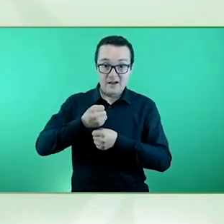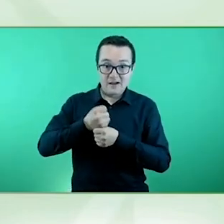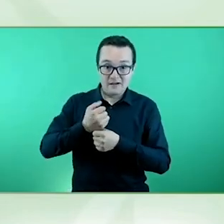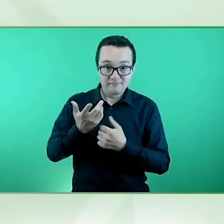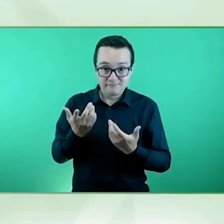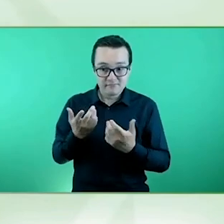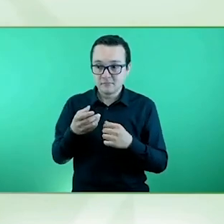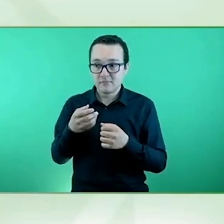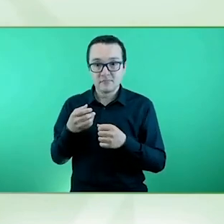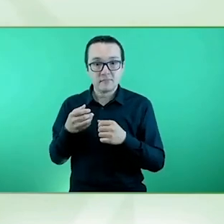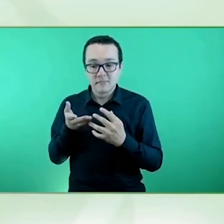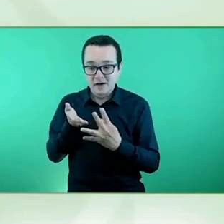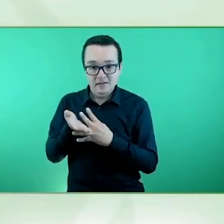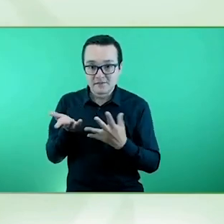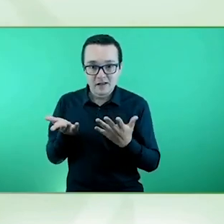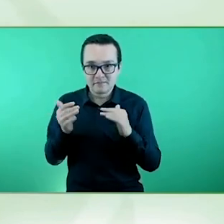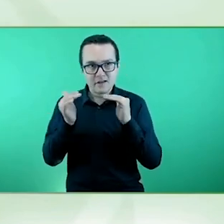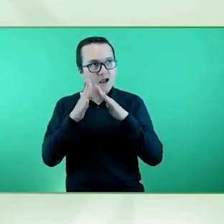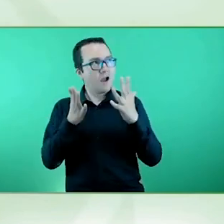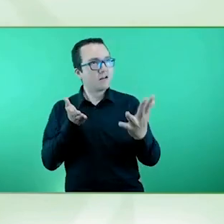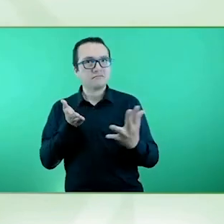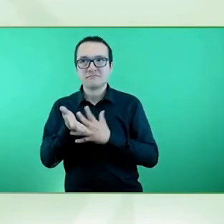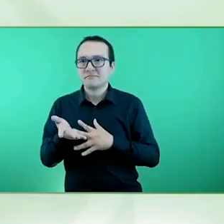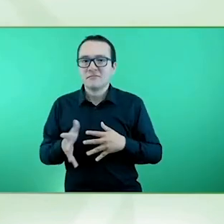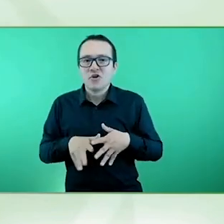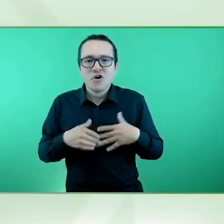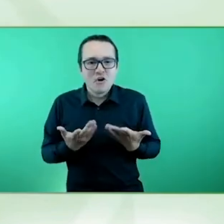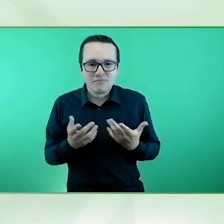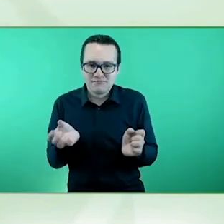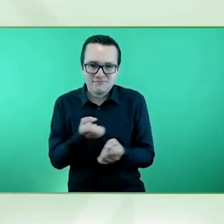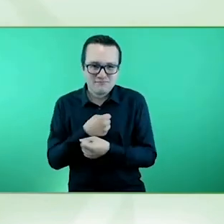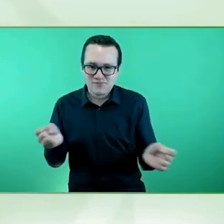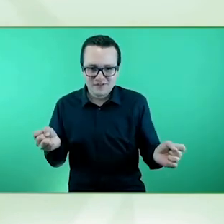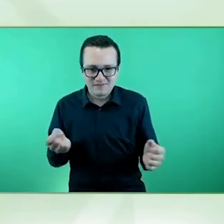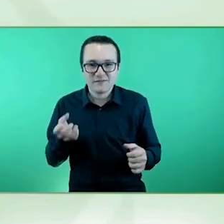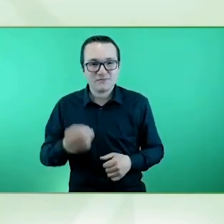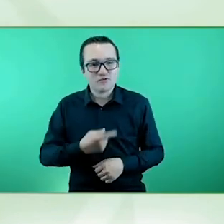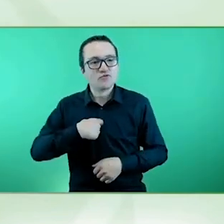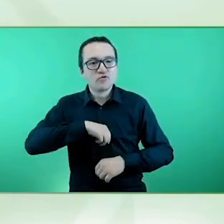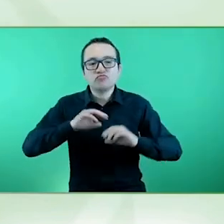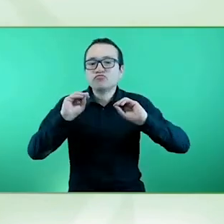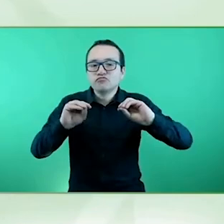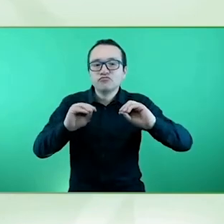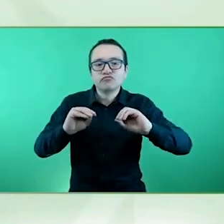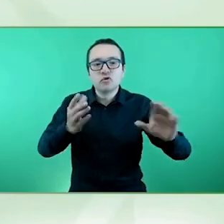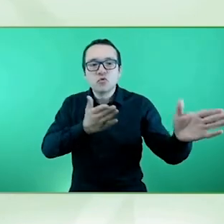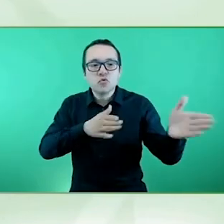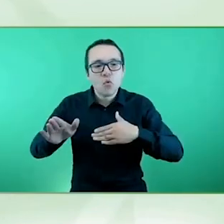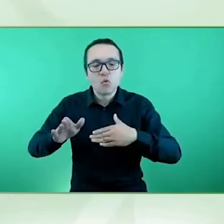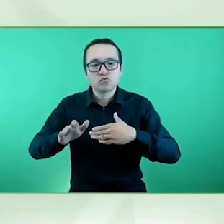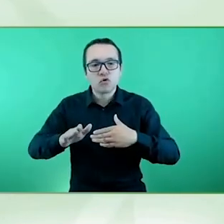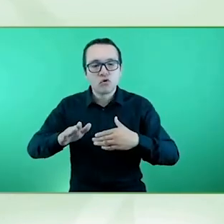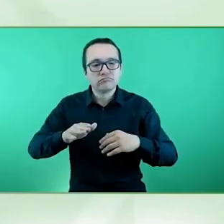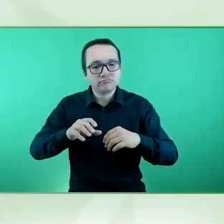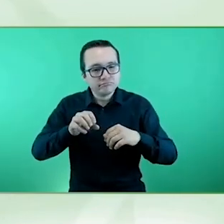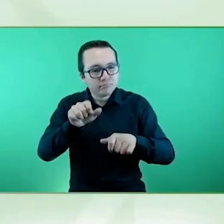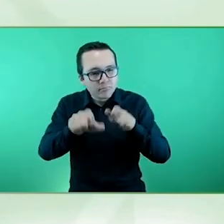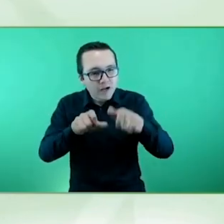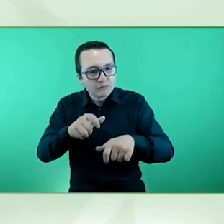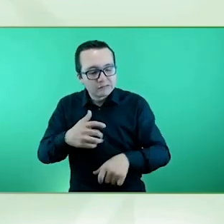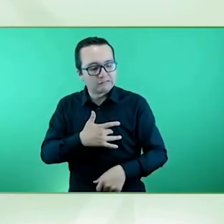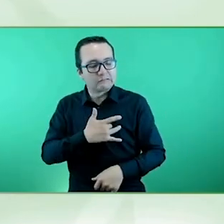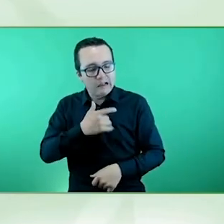Nosotros damos muchos cursos de sensibilización, hacemos muchos cursos de concienciación en escuelas de arquitectura,